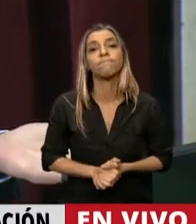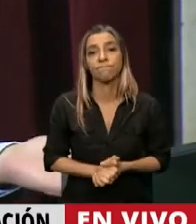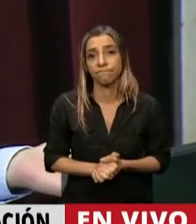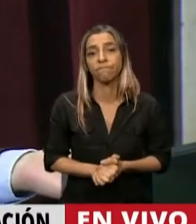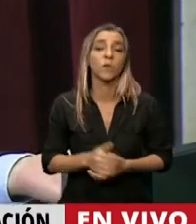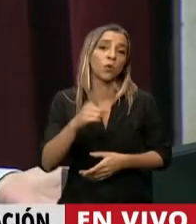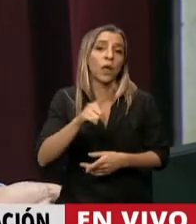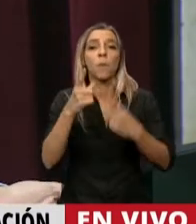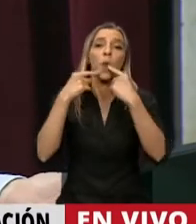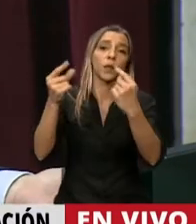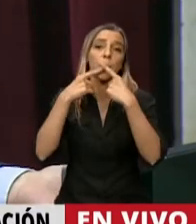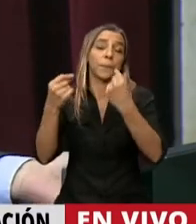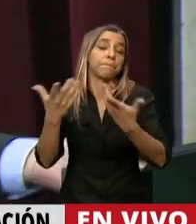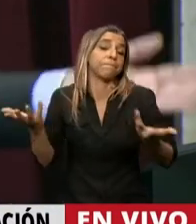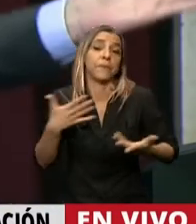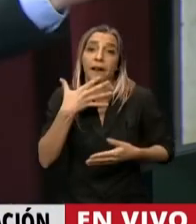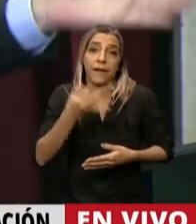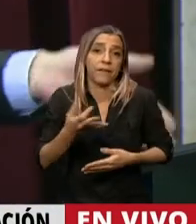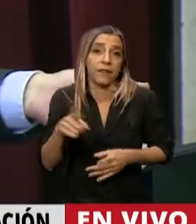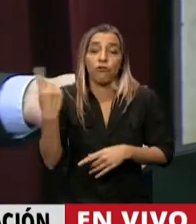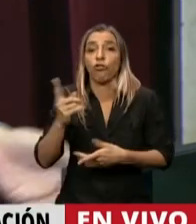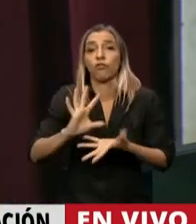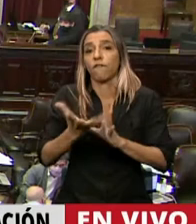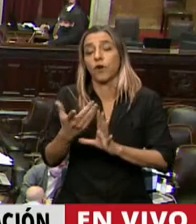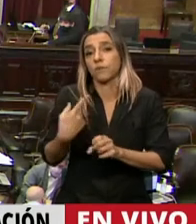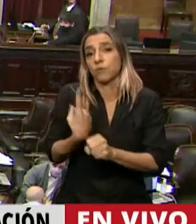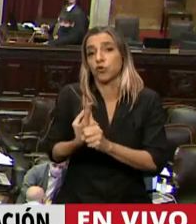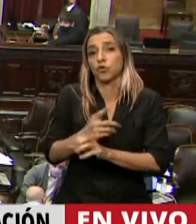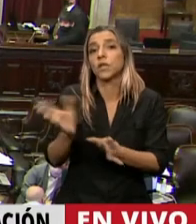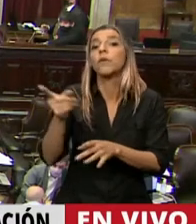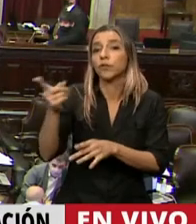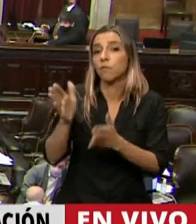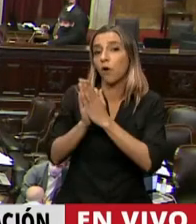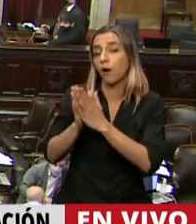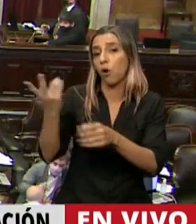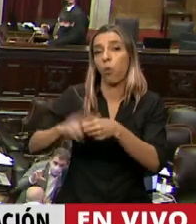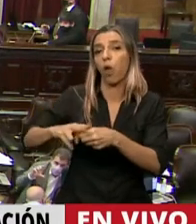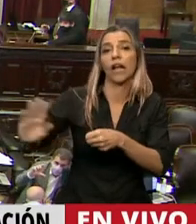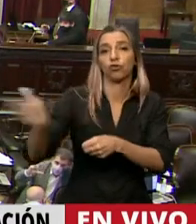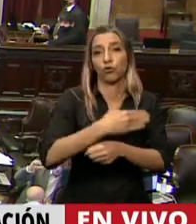tanta queja trajo, pero desgraciadamente no hay otra alternativa, así que vuelvan al sistema de muteo.